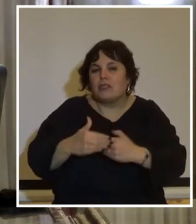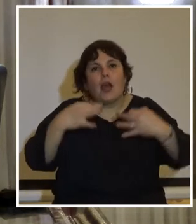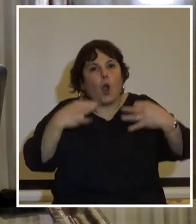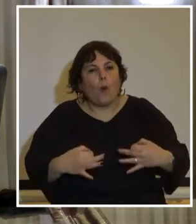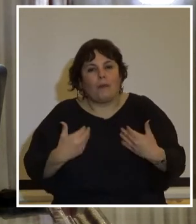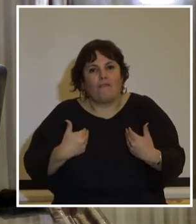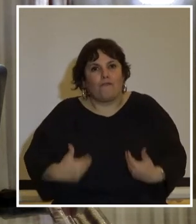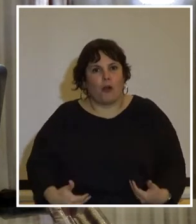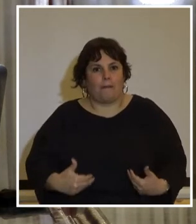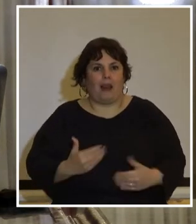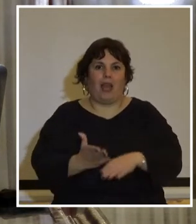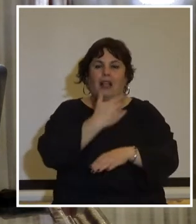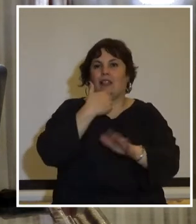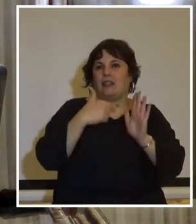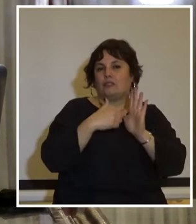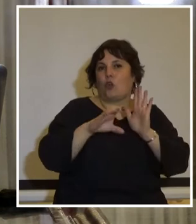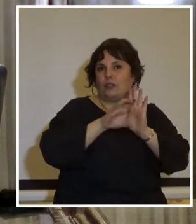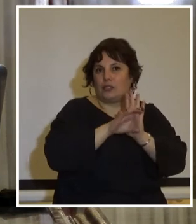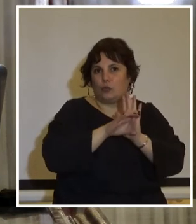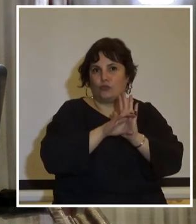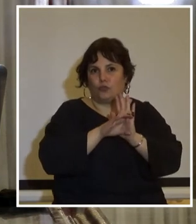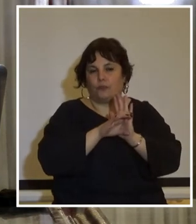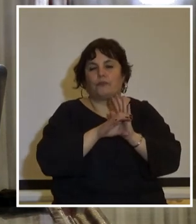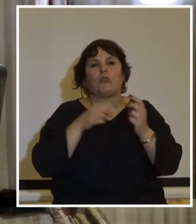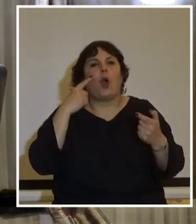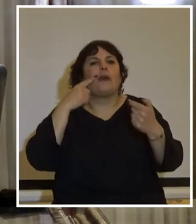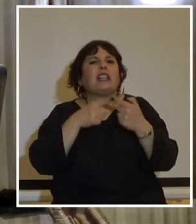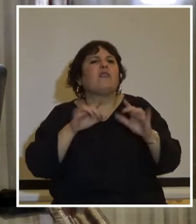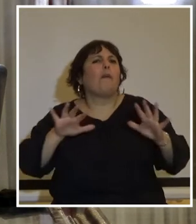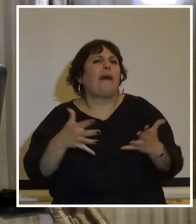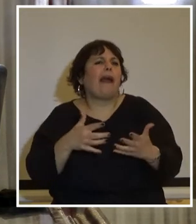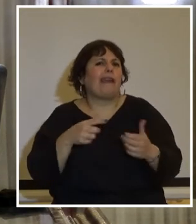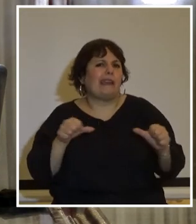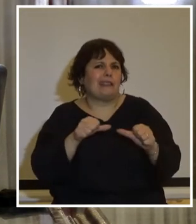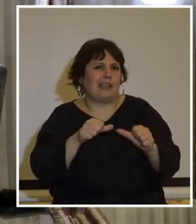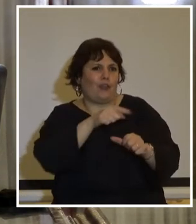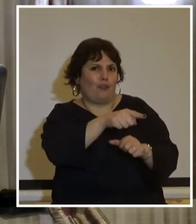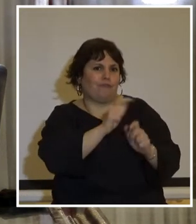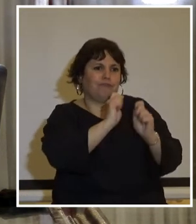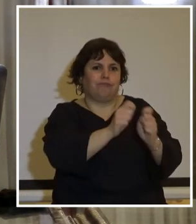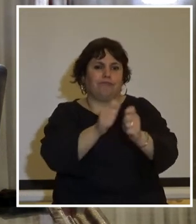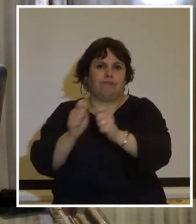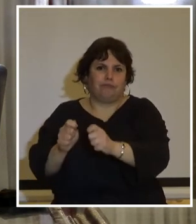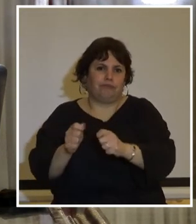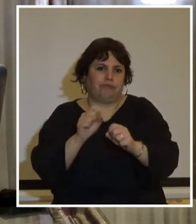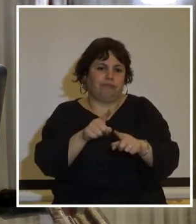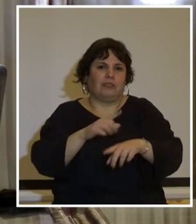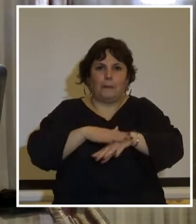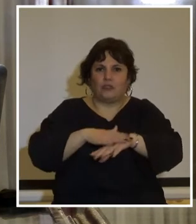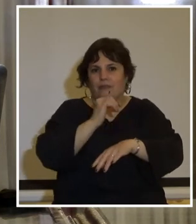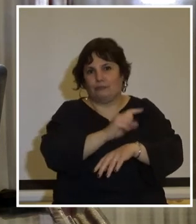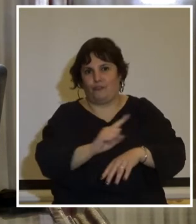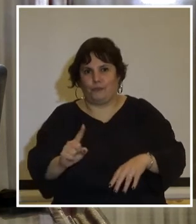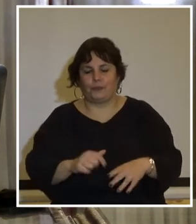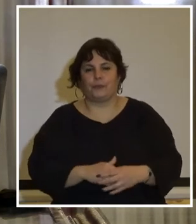formalidades prescriptas por la constitución y en vista de los fines para su consecución que le han sido atribuidos para ejercer el